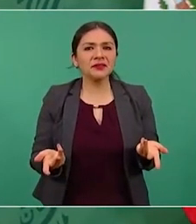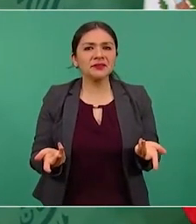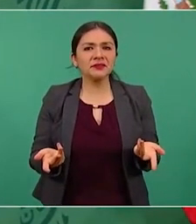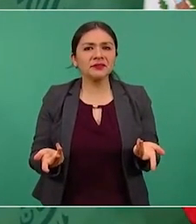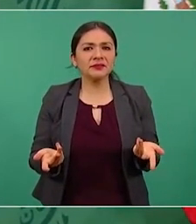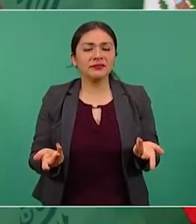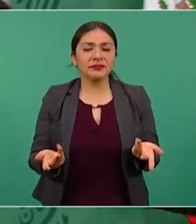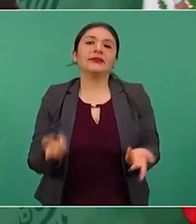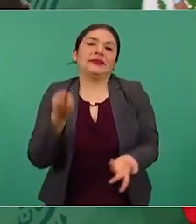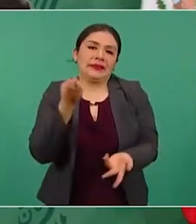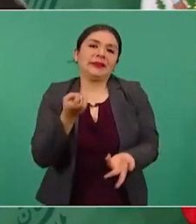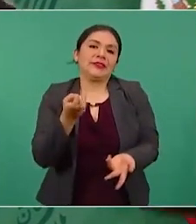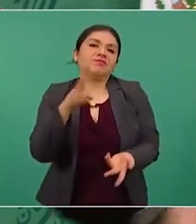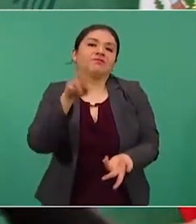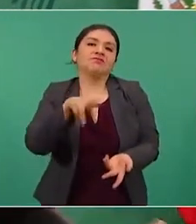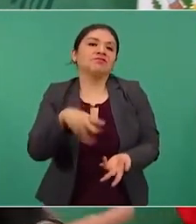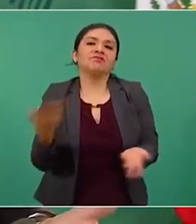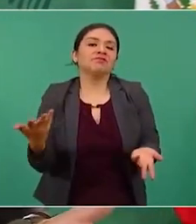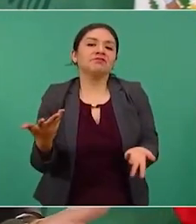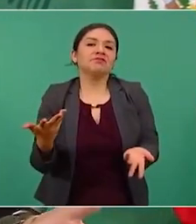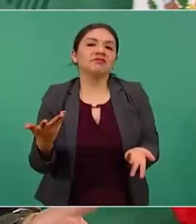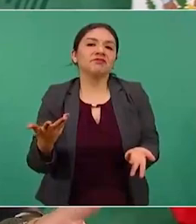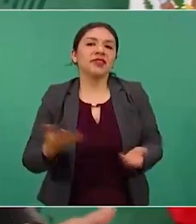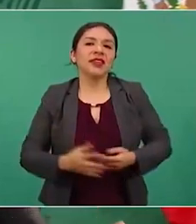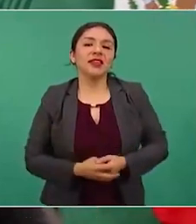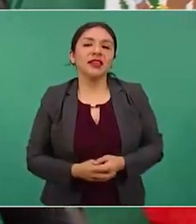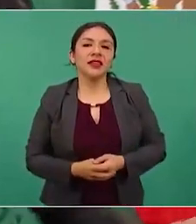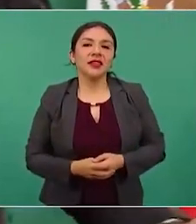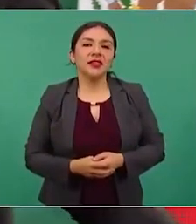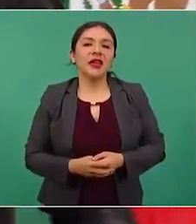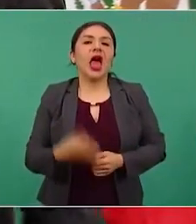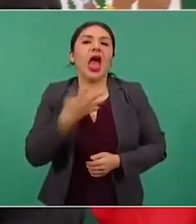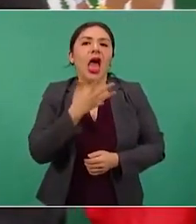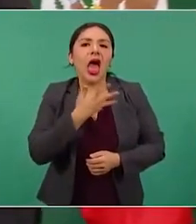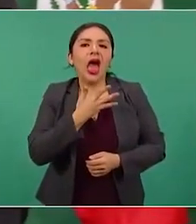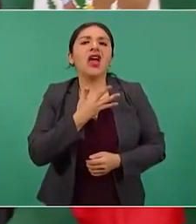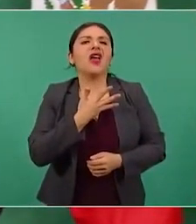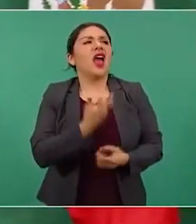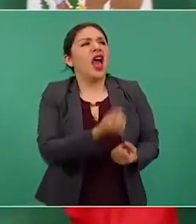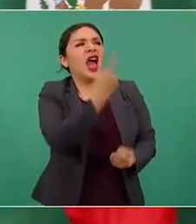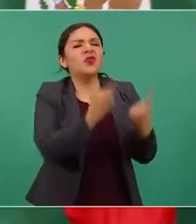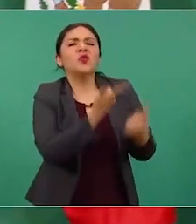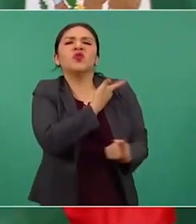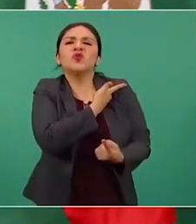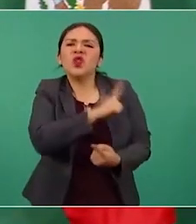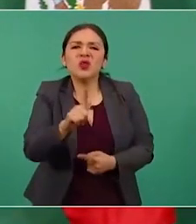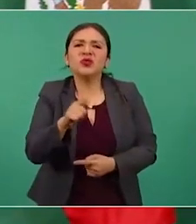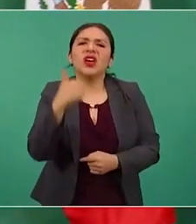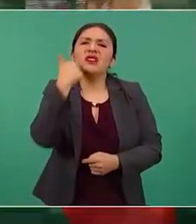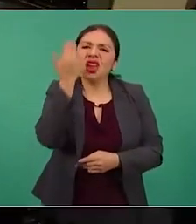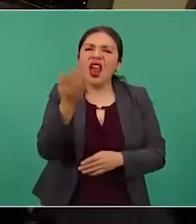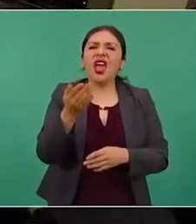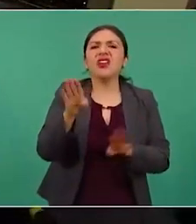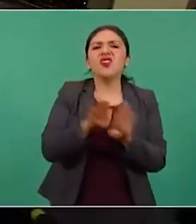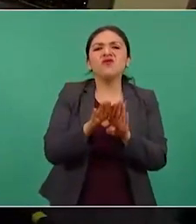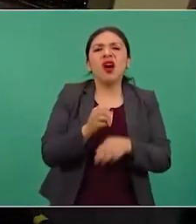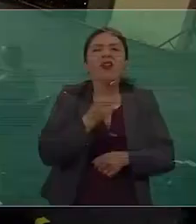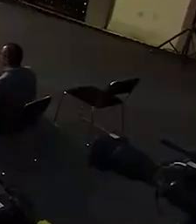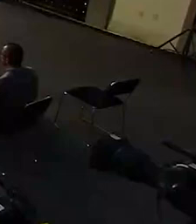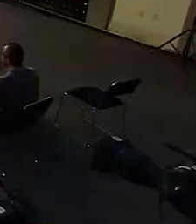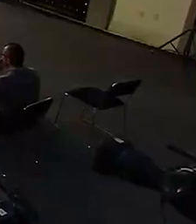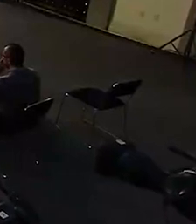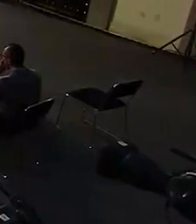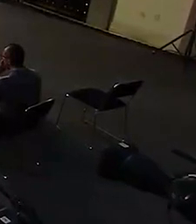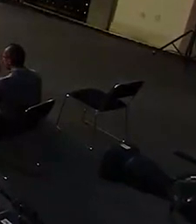Y claro, pues que hay manifestaciones en contra y eso es